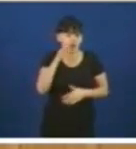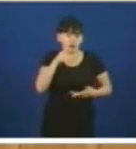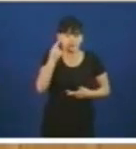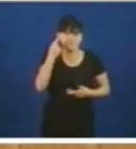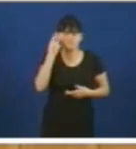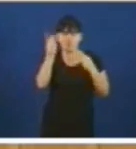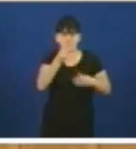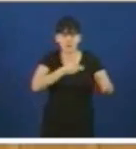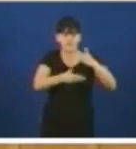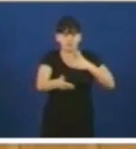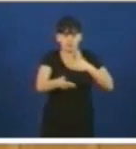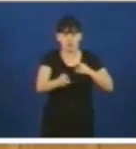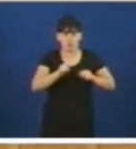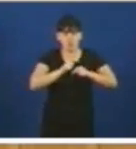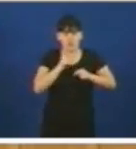o noso grupo